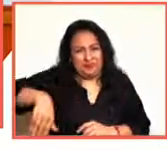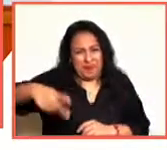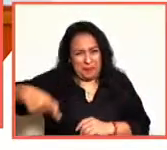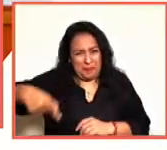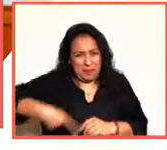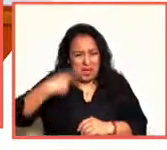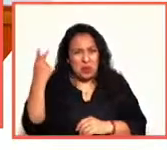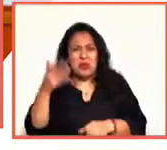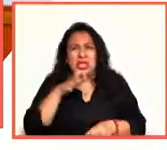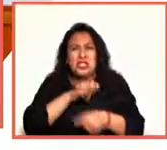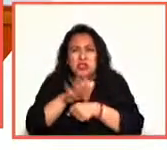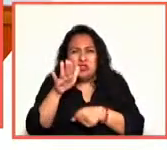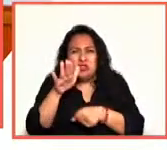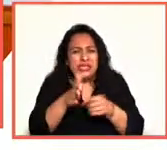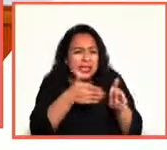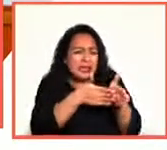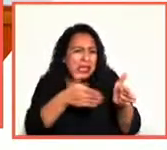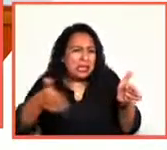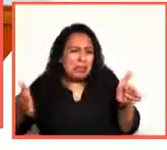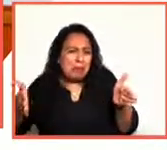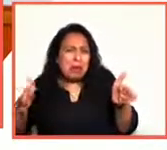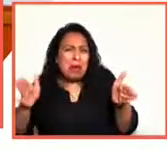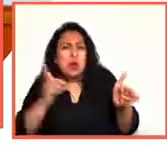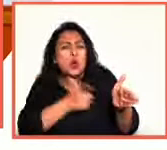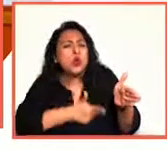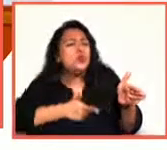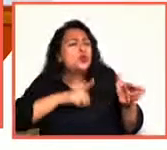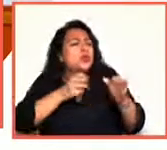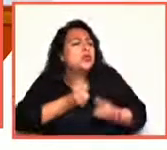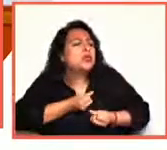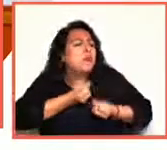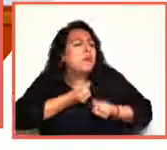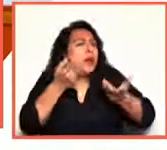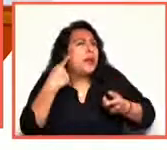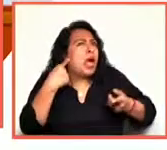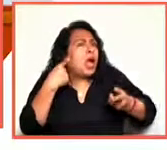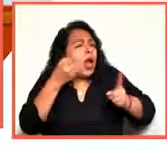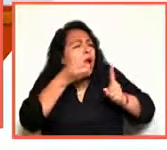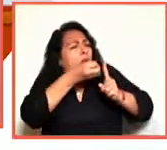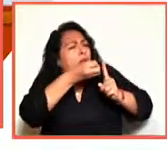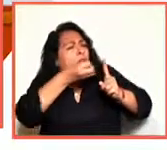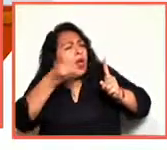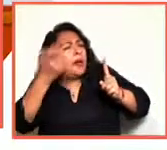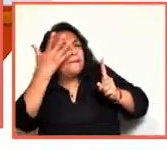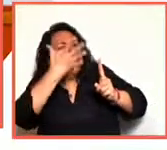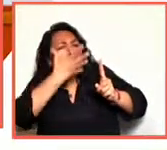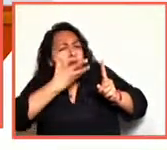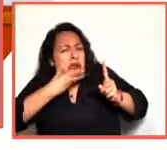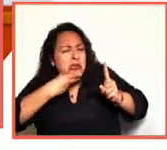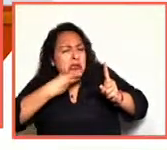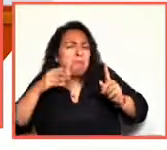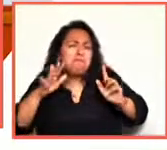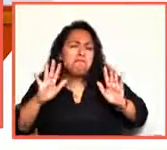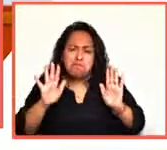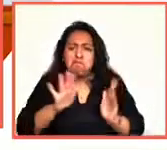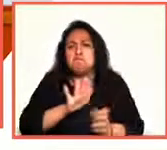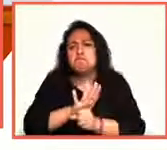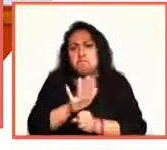suficiente durante una etapa gustar de los poemas por la música verbal, como tú la llamaste? Porque,